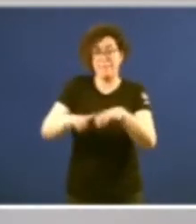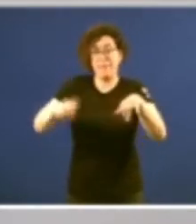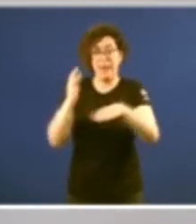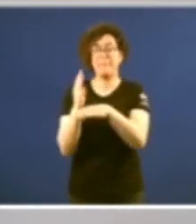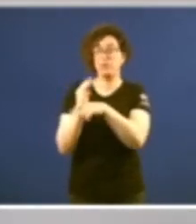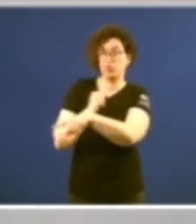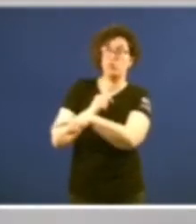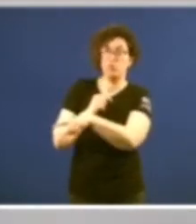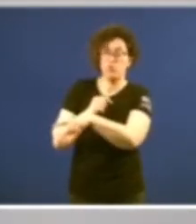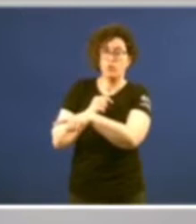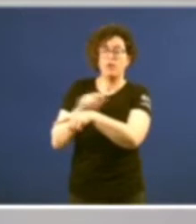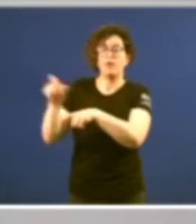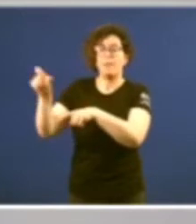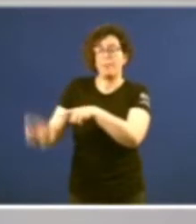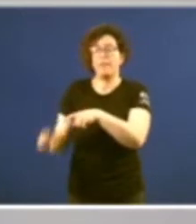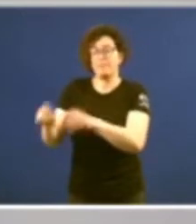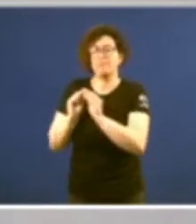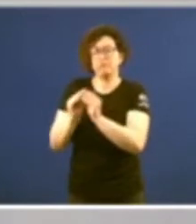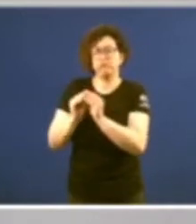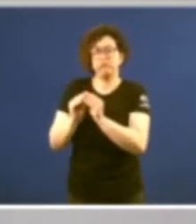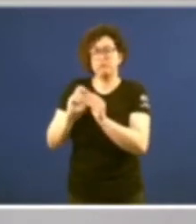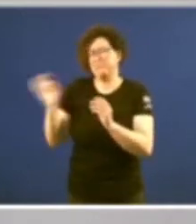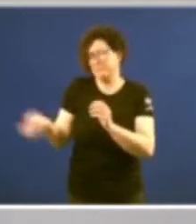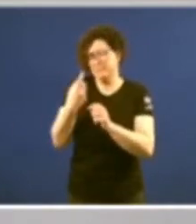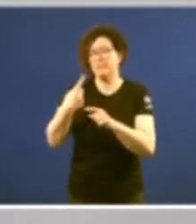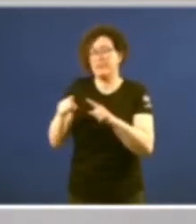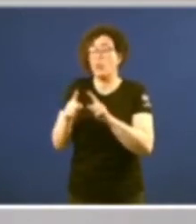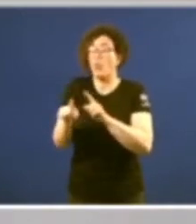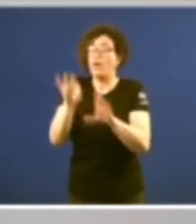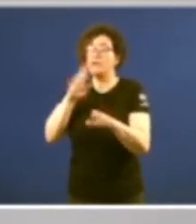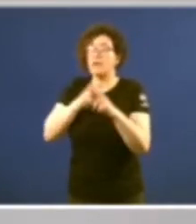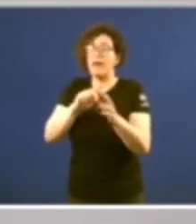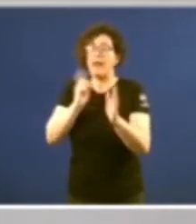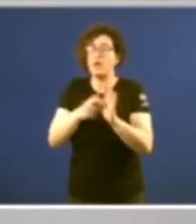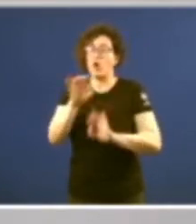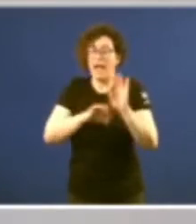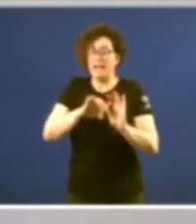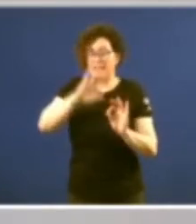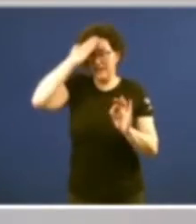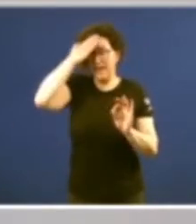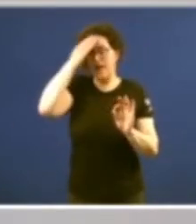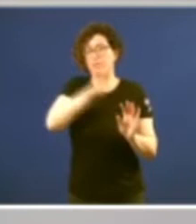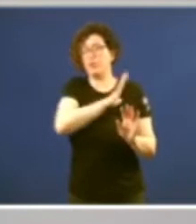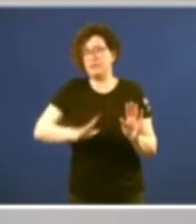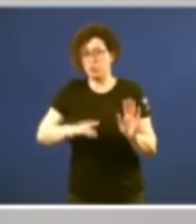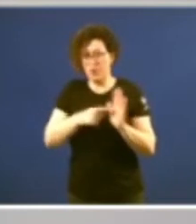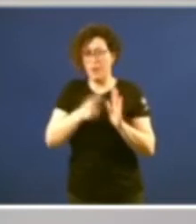e que elaborou, entre outras, a Lei Orgánica Provisional do Poder Judicial en 1870, algo que se denominaba